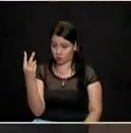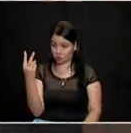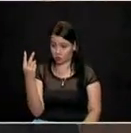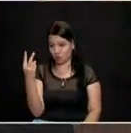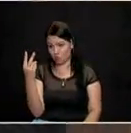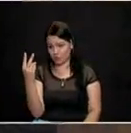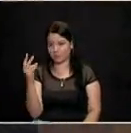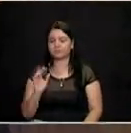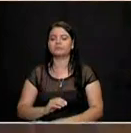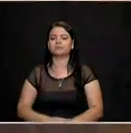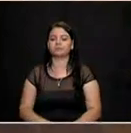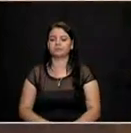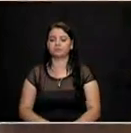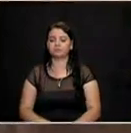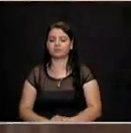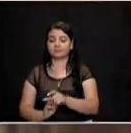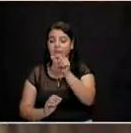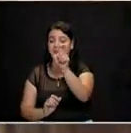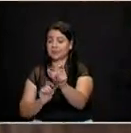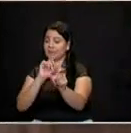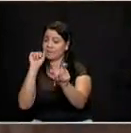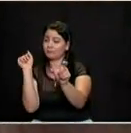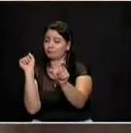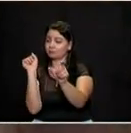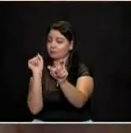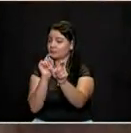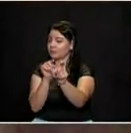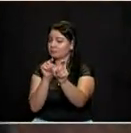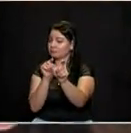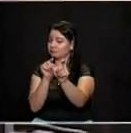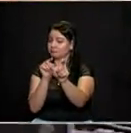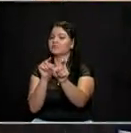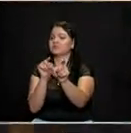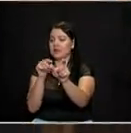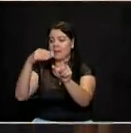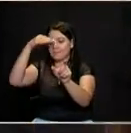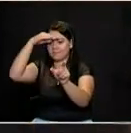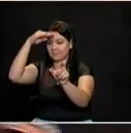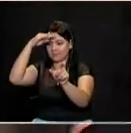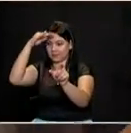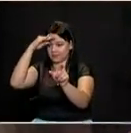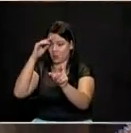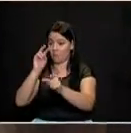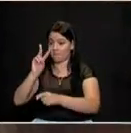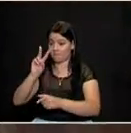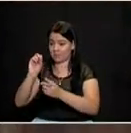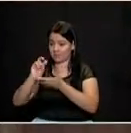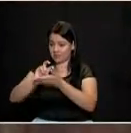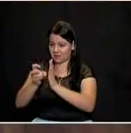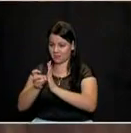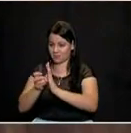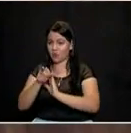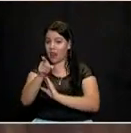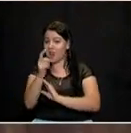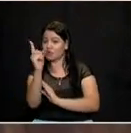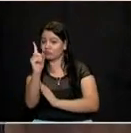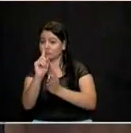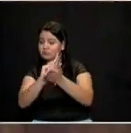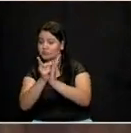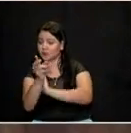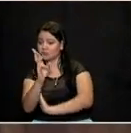El 2. Muy bien. Entonces le corresponde la pregunta a Víctor Correa. Tiene 20 segundos y Víctor un minuto para